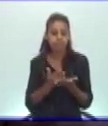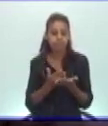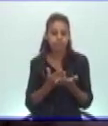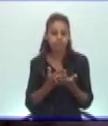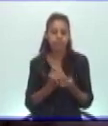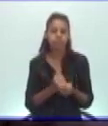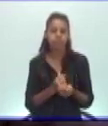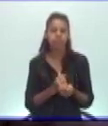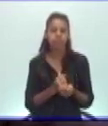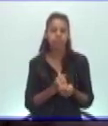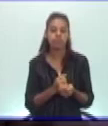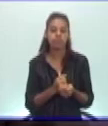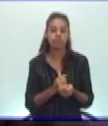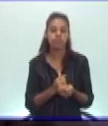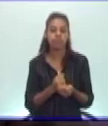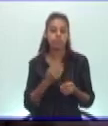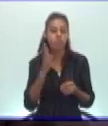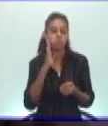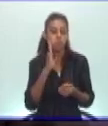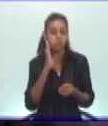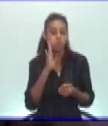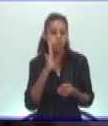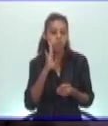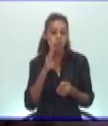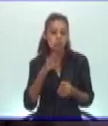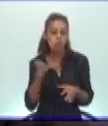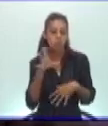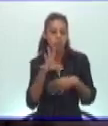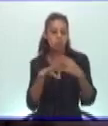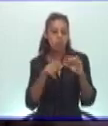sucio y harapiento.